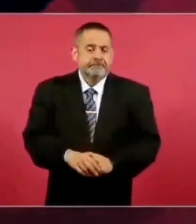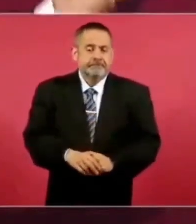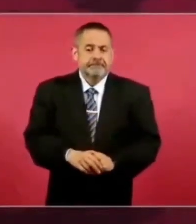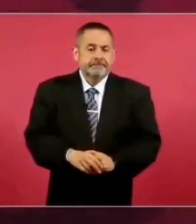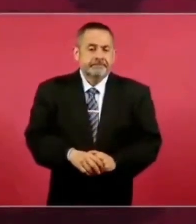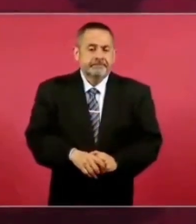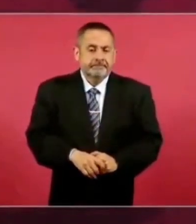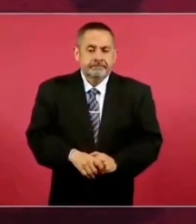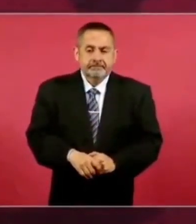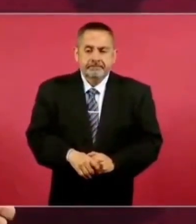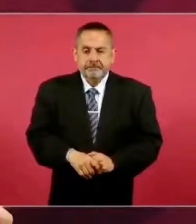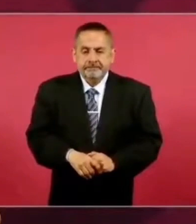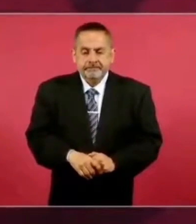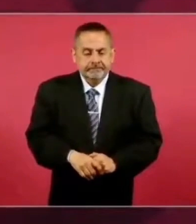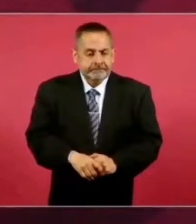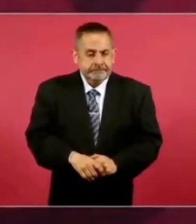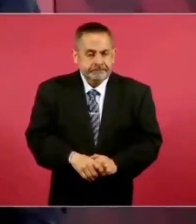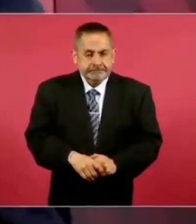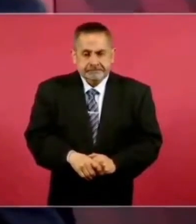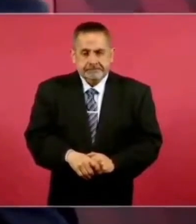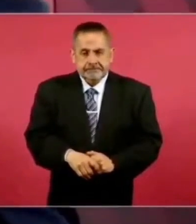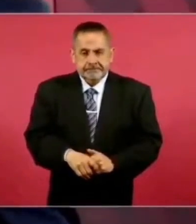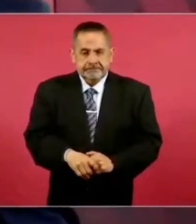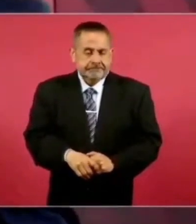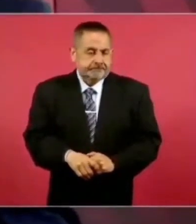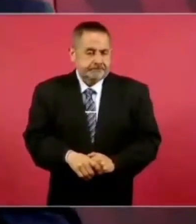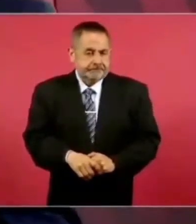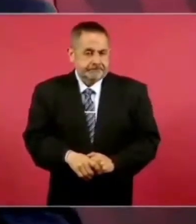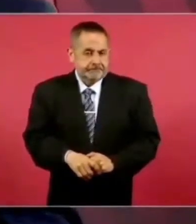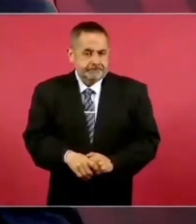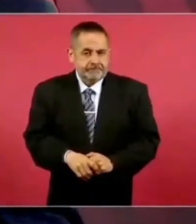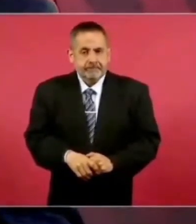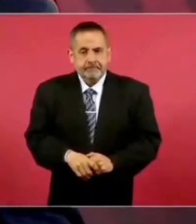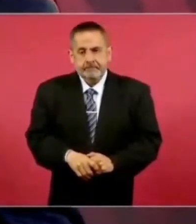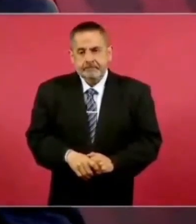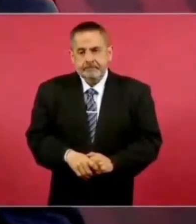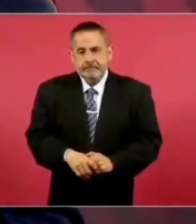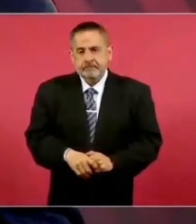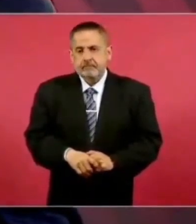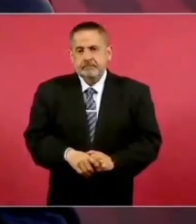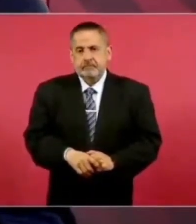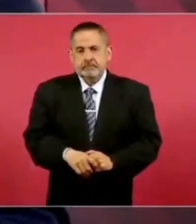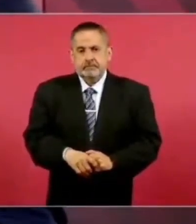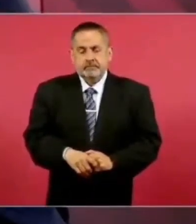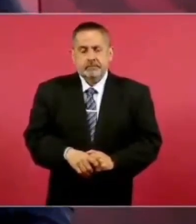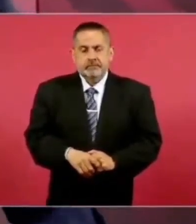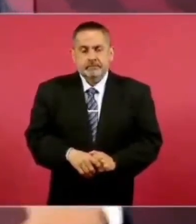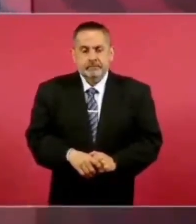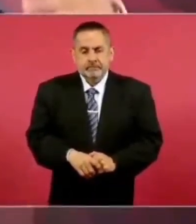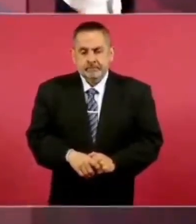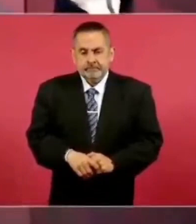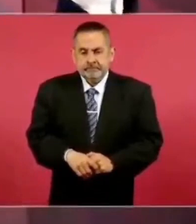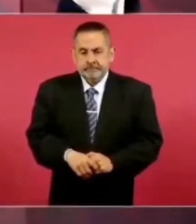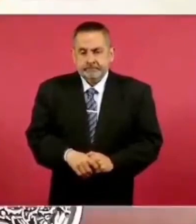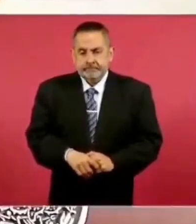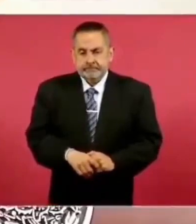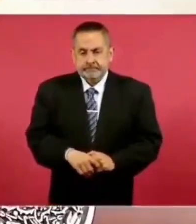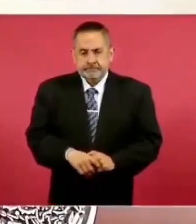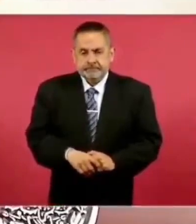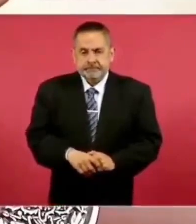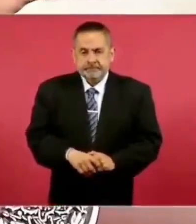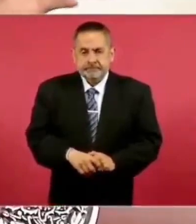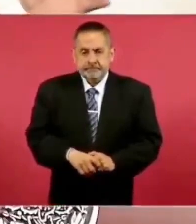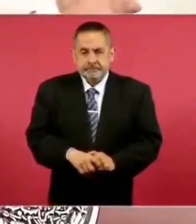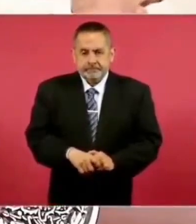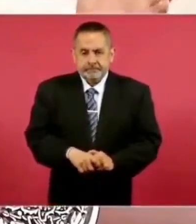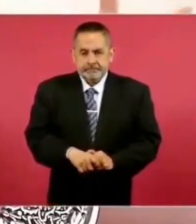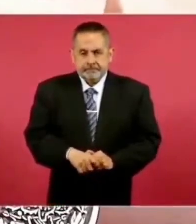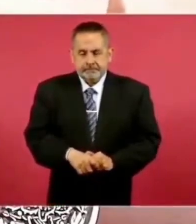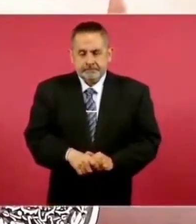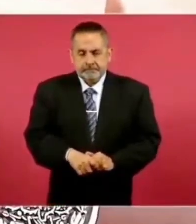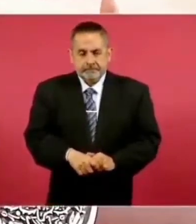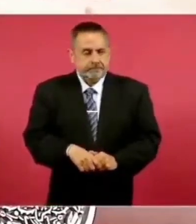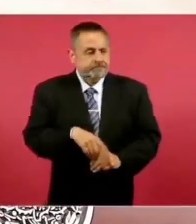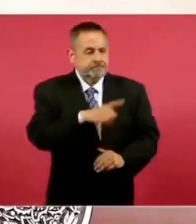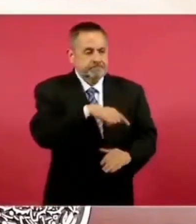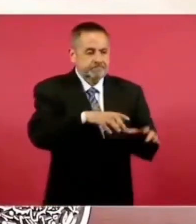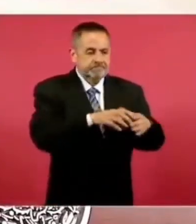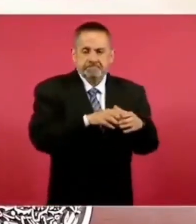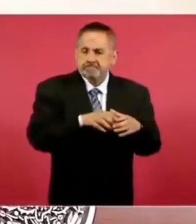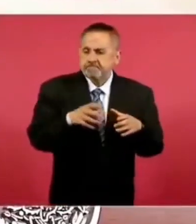políticos